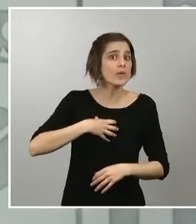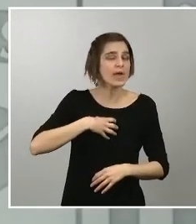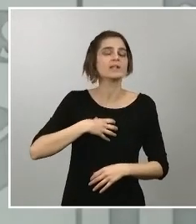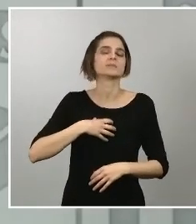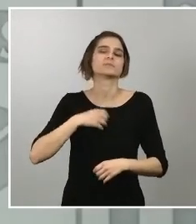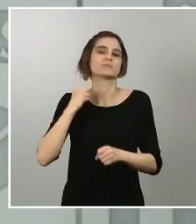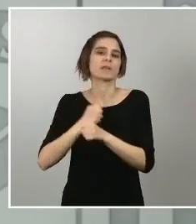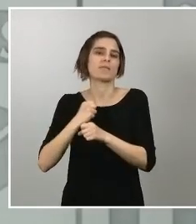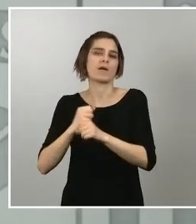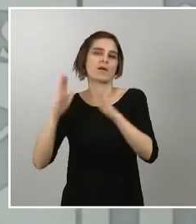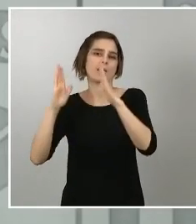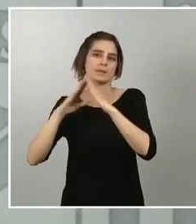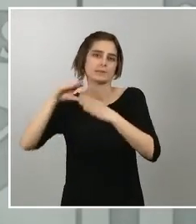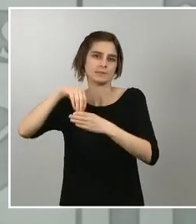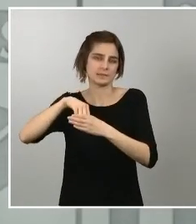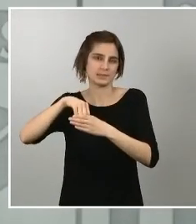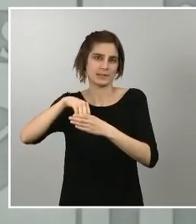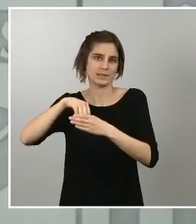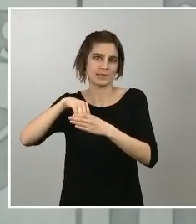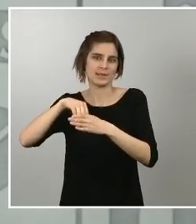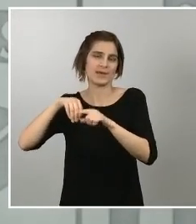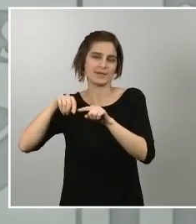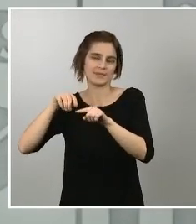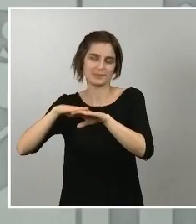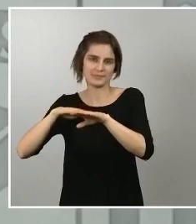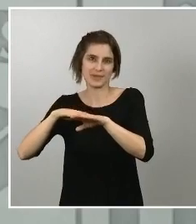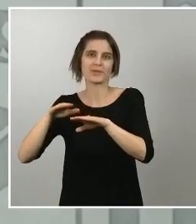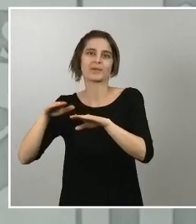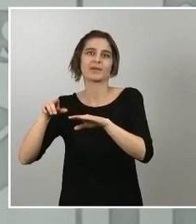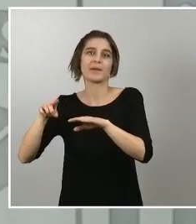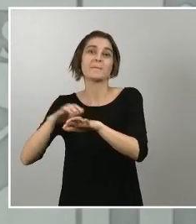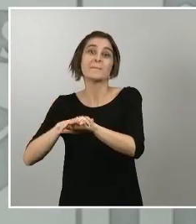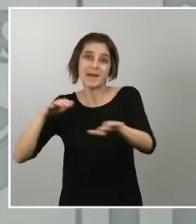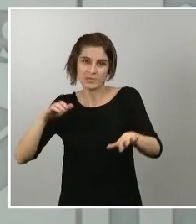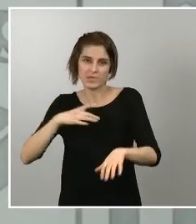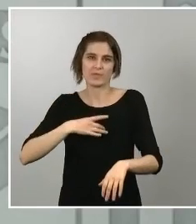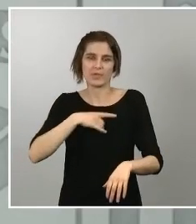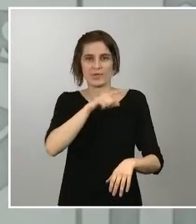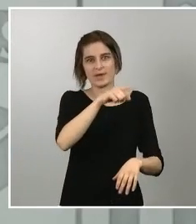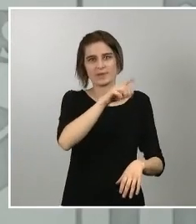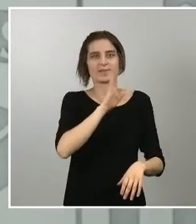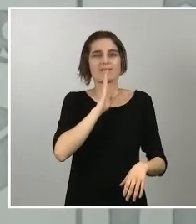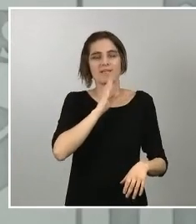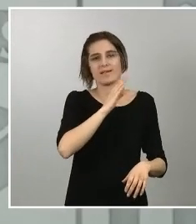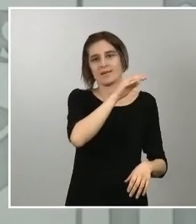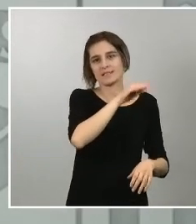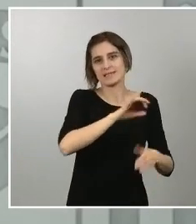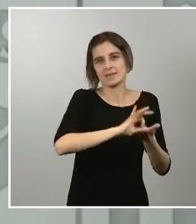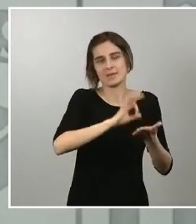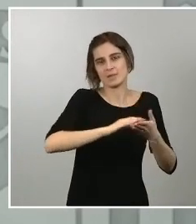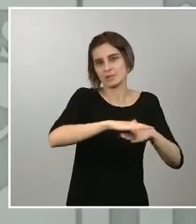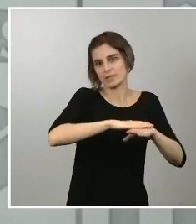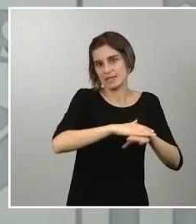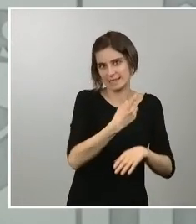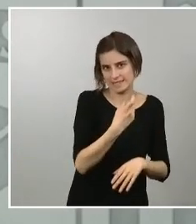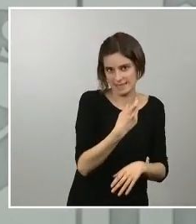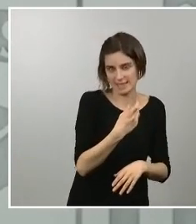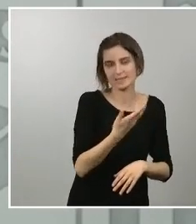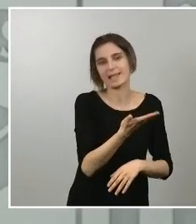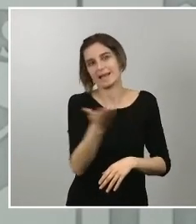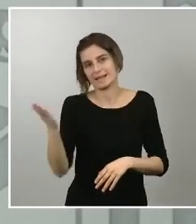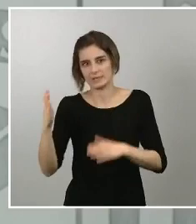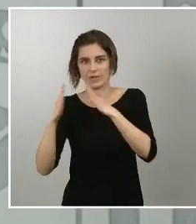llamamos servicios esenciales y creo que con ello contestamos a las preguntas y antes de finalizar esta